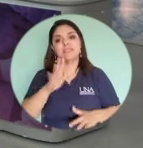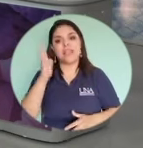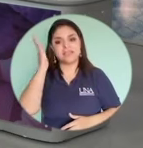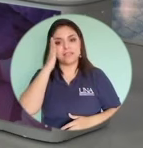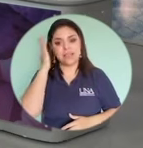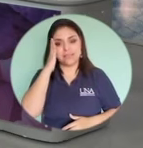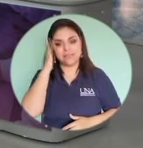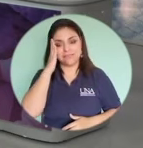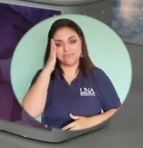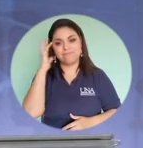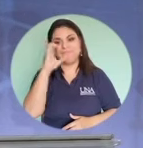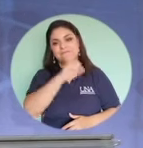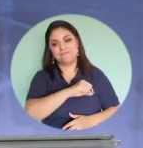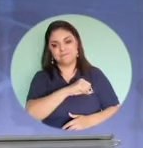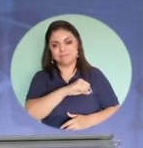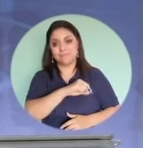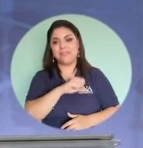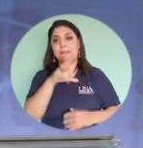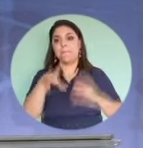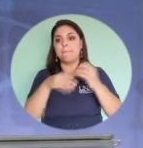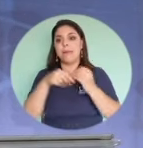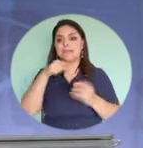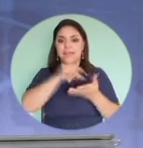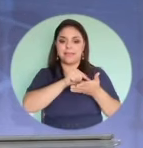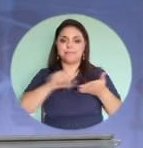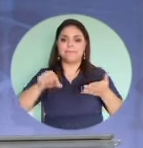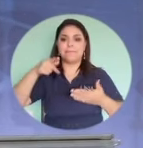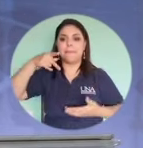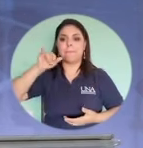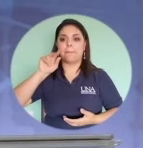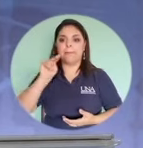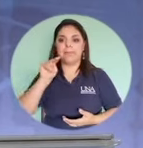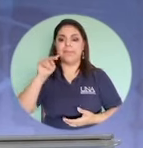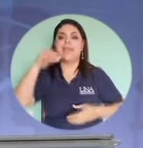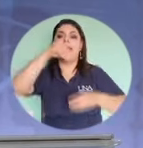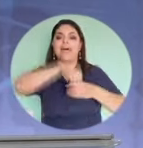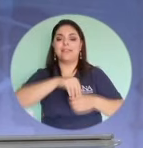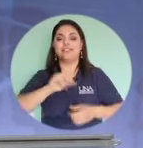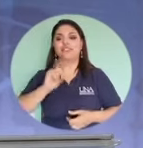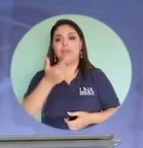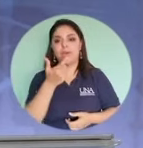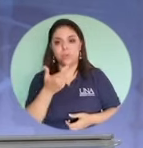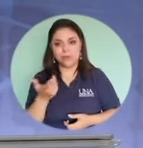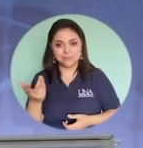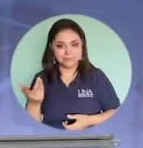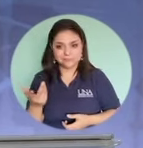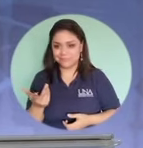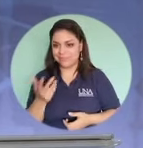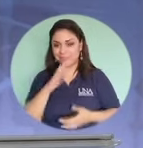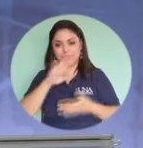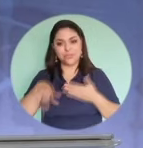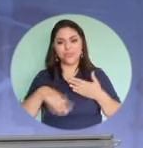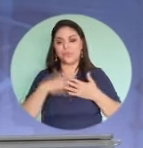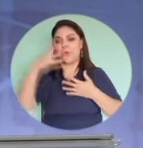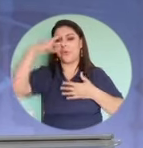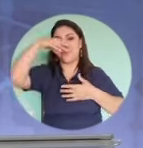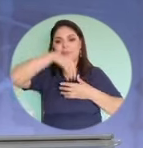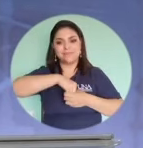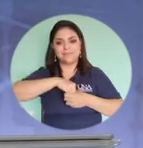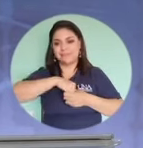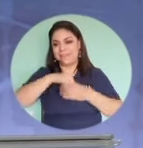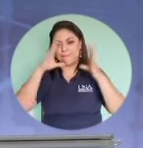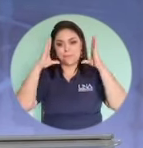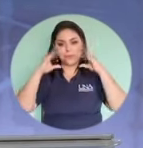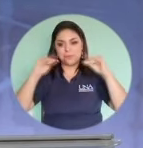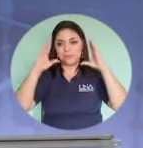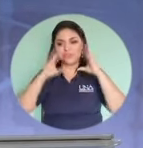con el pin del cajero del cajero automático si y va la cédula también y uno usa la cédula o el rachana y a través